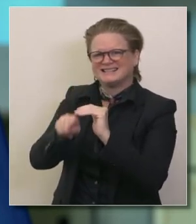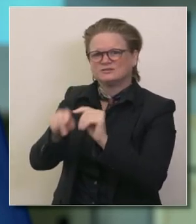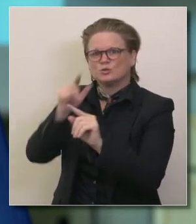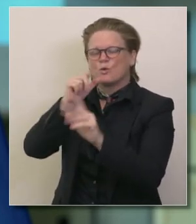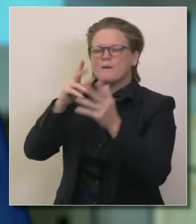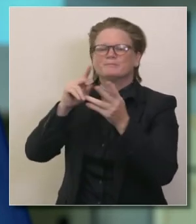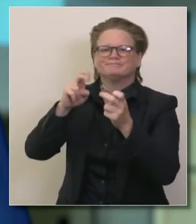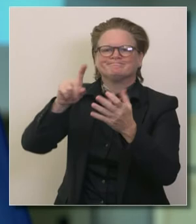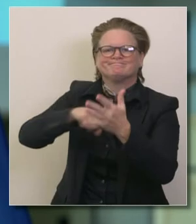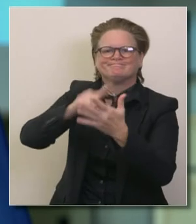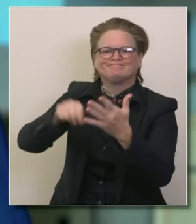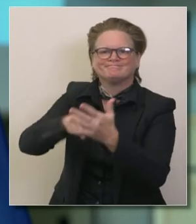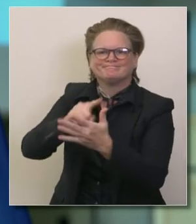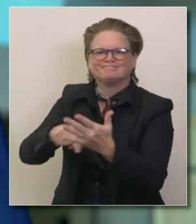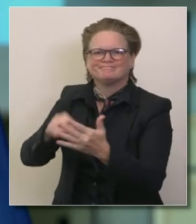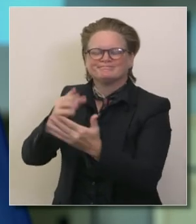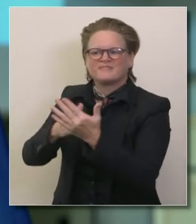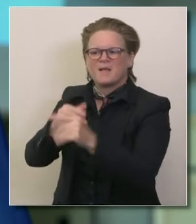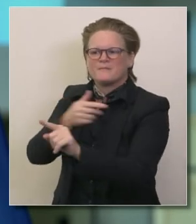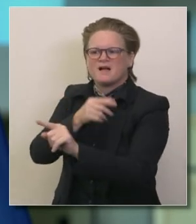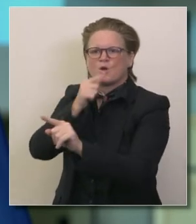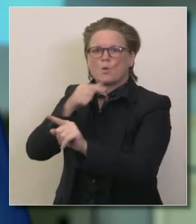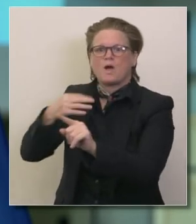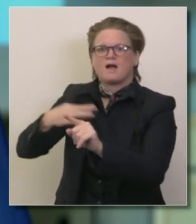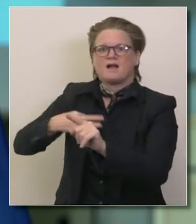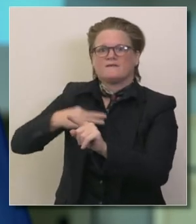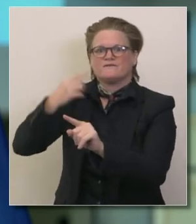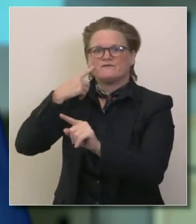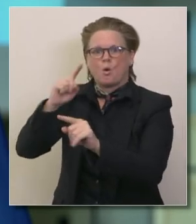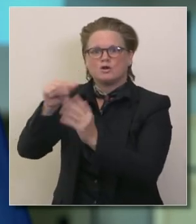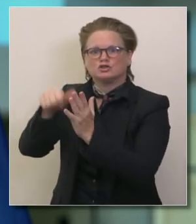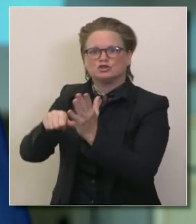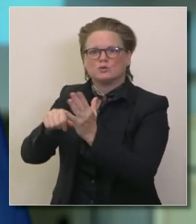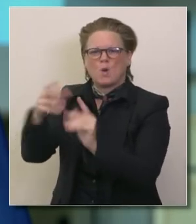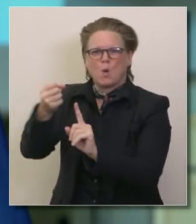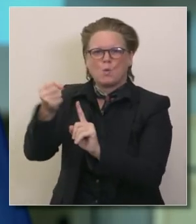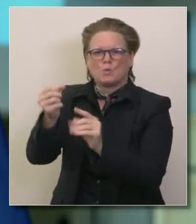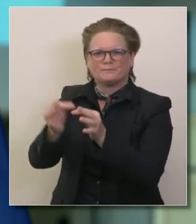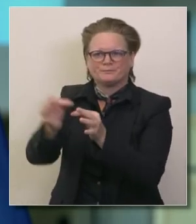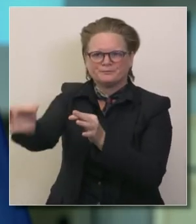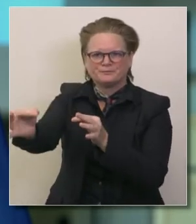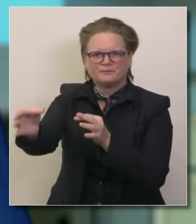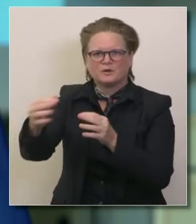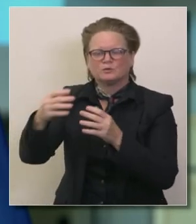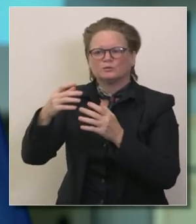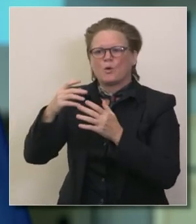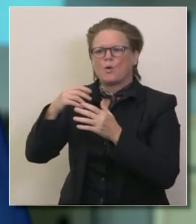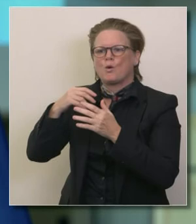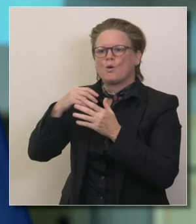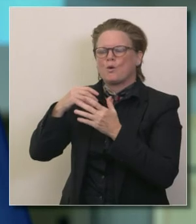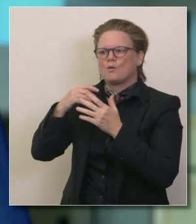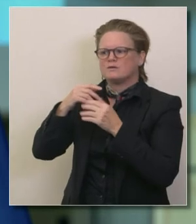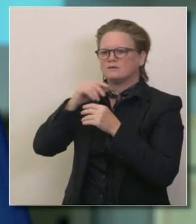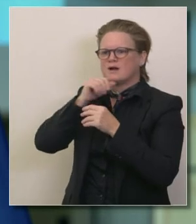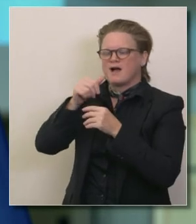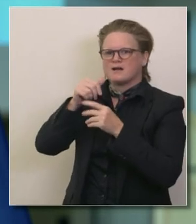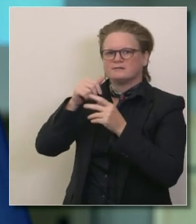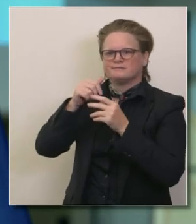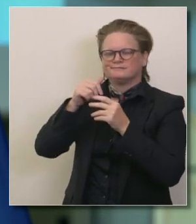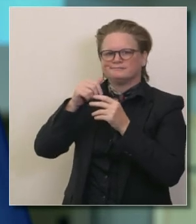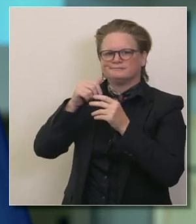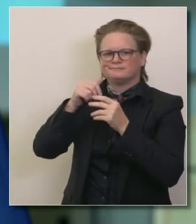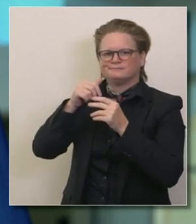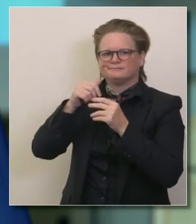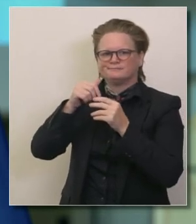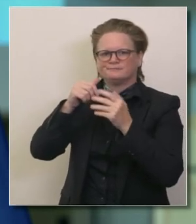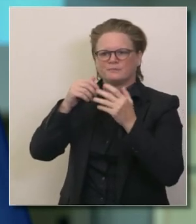esenciales que se pueden dilatar sin riesgo pero uno puede hacer solo tanto las unidades de cuidados intensivos